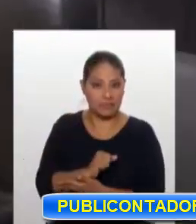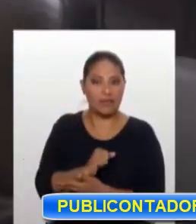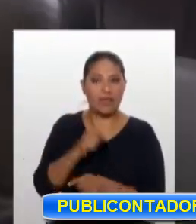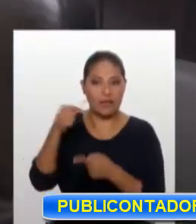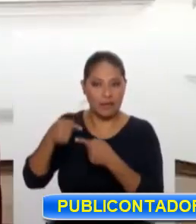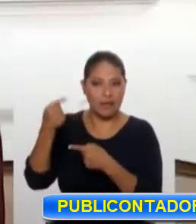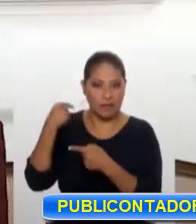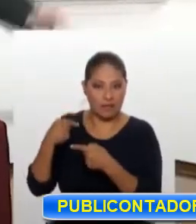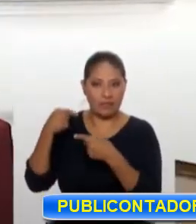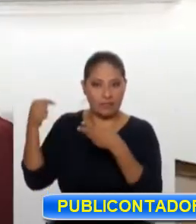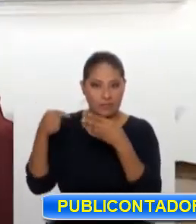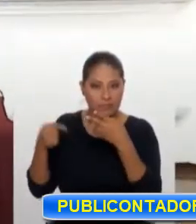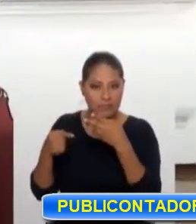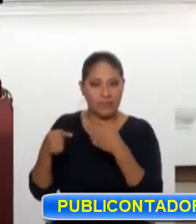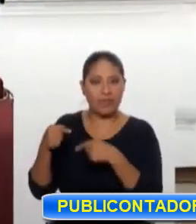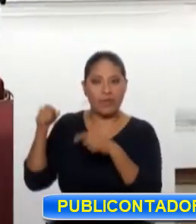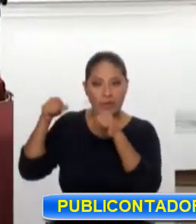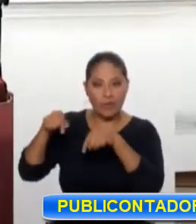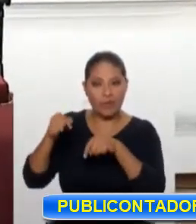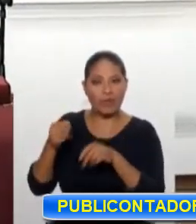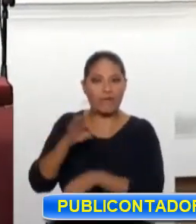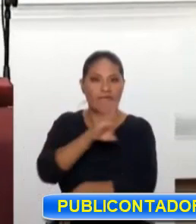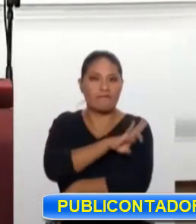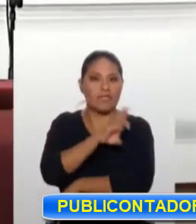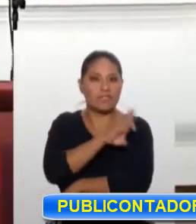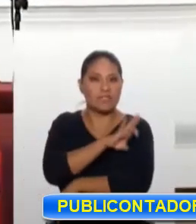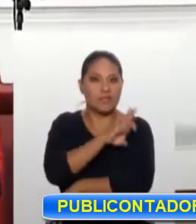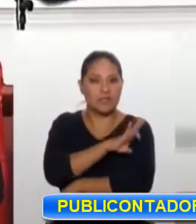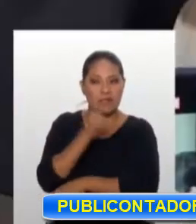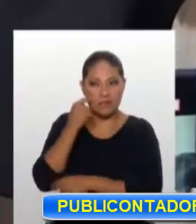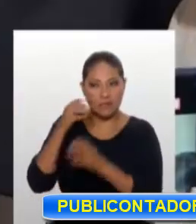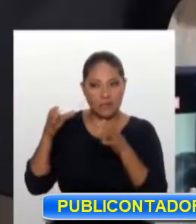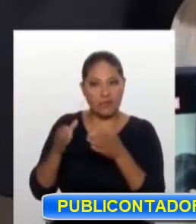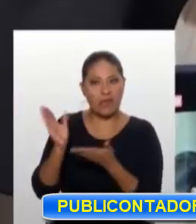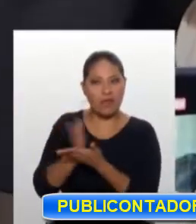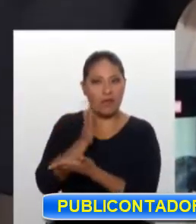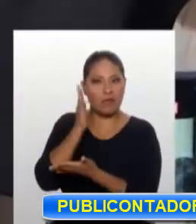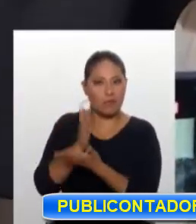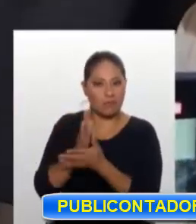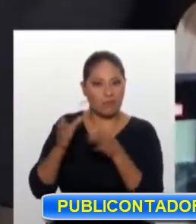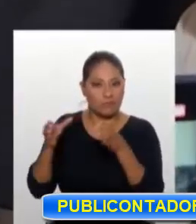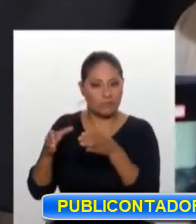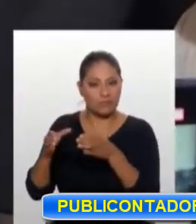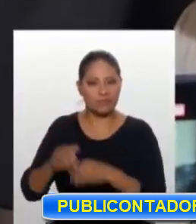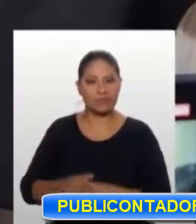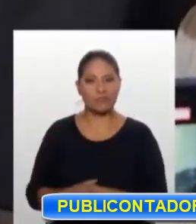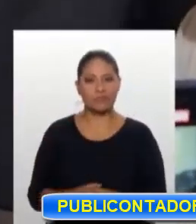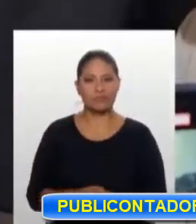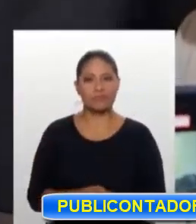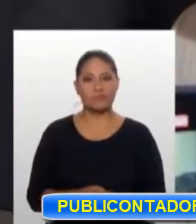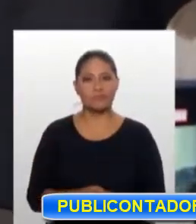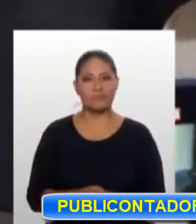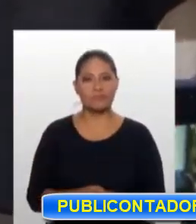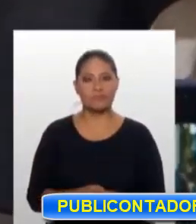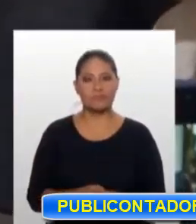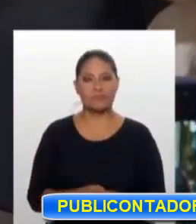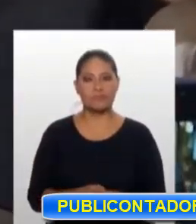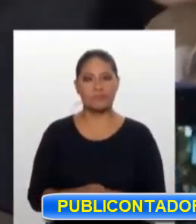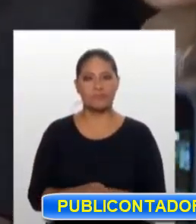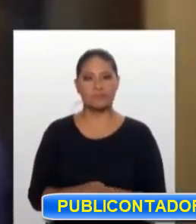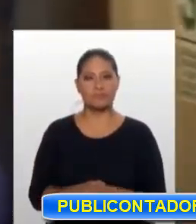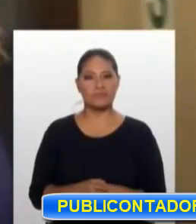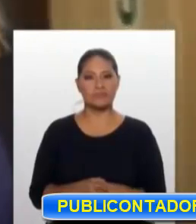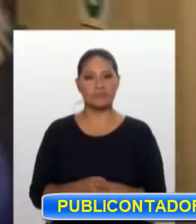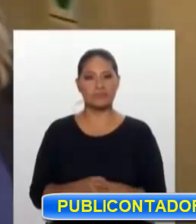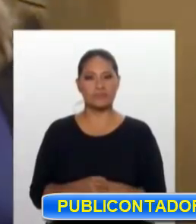se ha pedido prisión preventiva por 18 meses para Betsy Chávez, ex premier, ex ministra de Trabajo y de